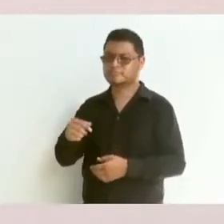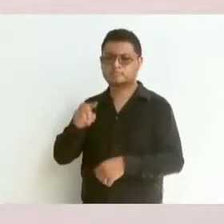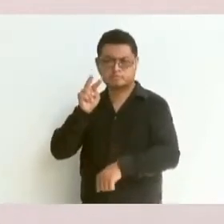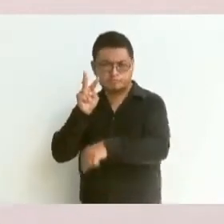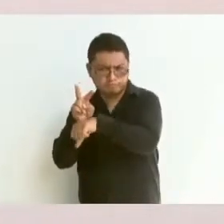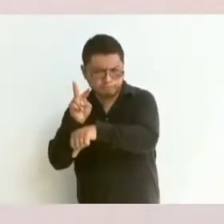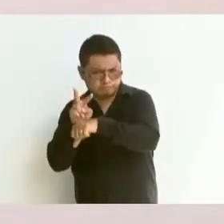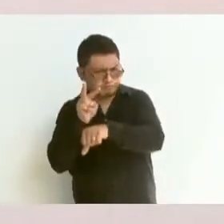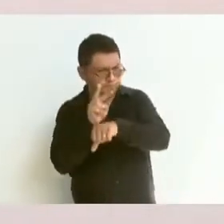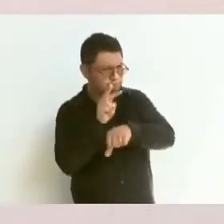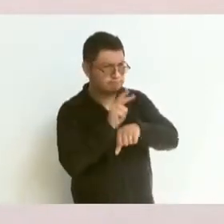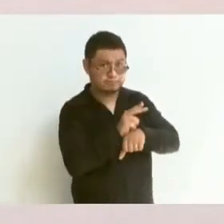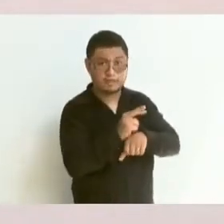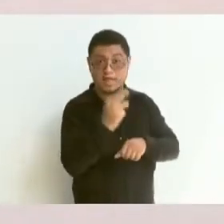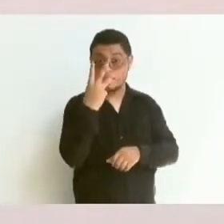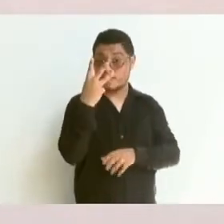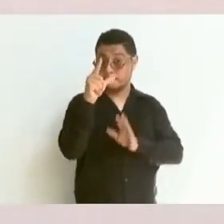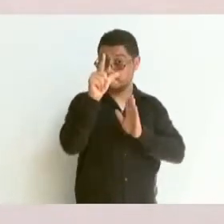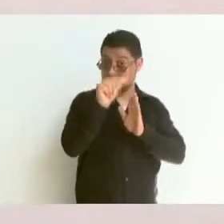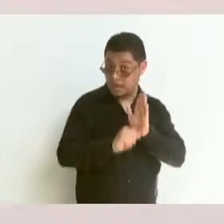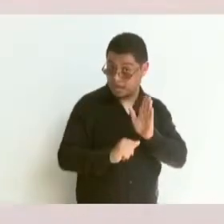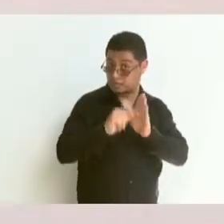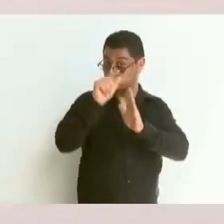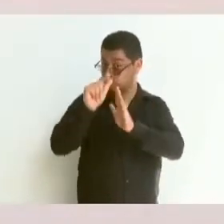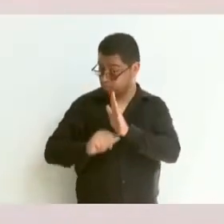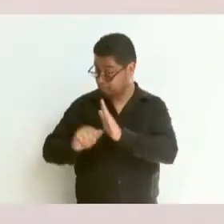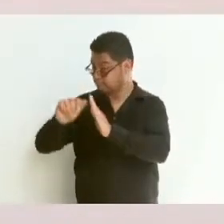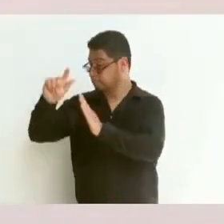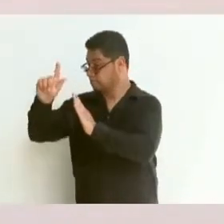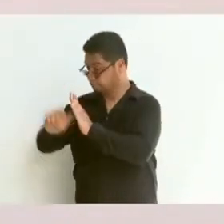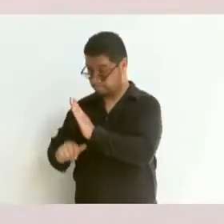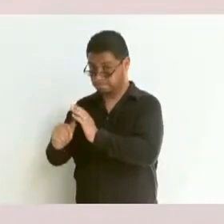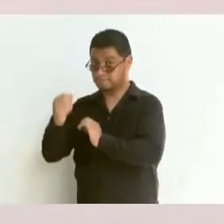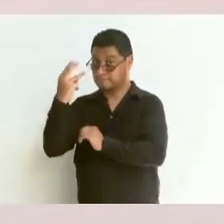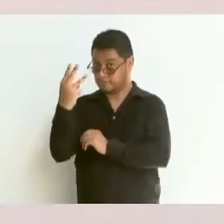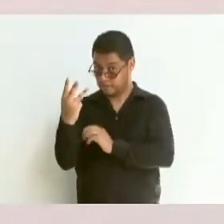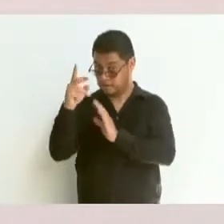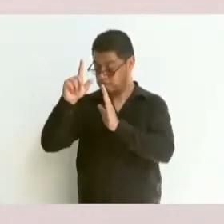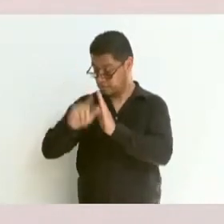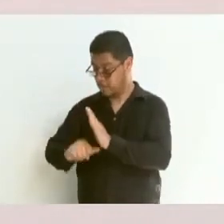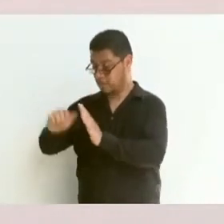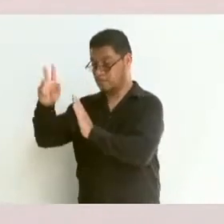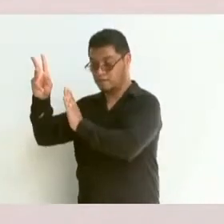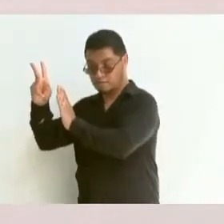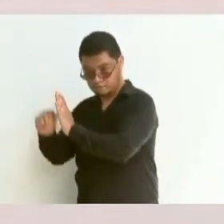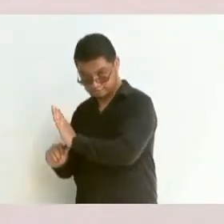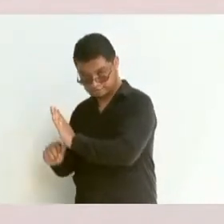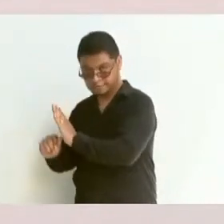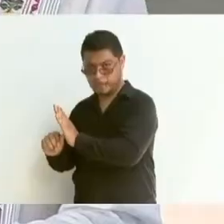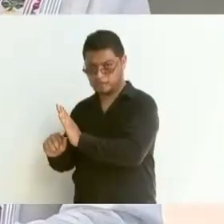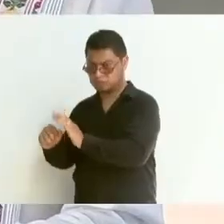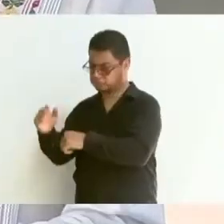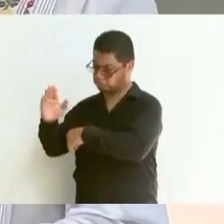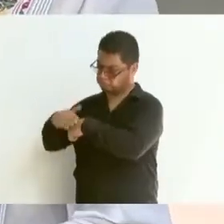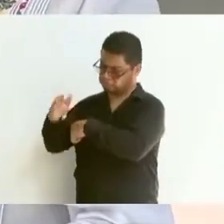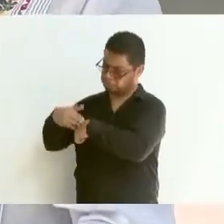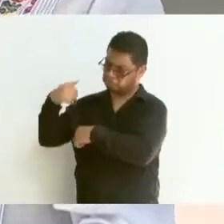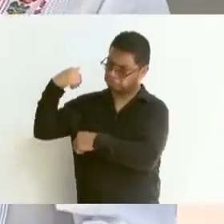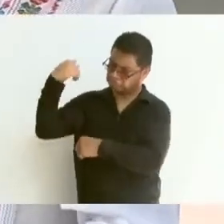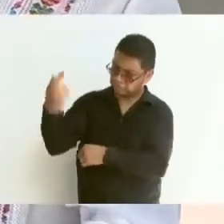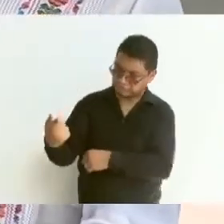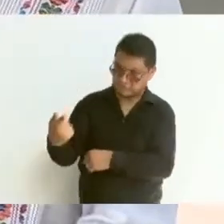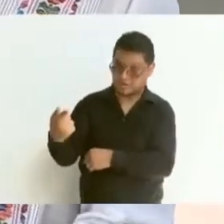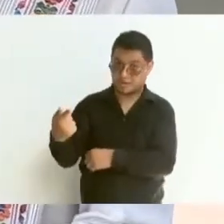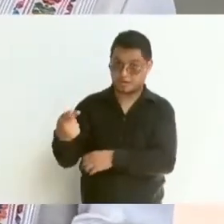supervisando esta obra cada tres meses. Ya para la próxima vez, ya